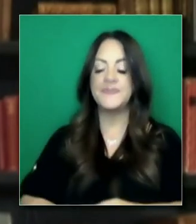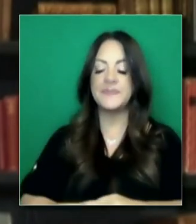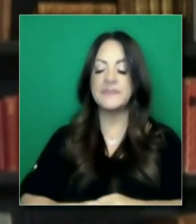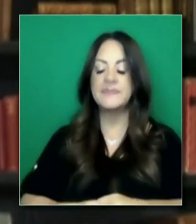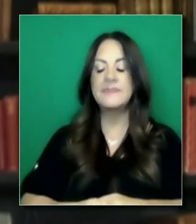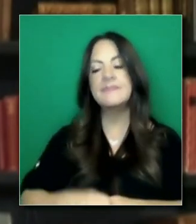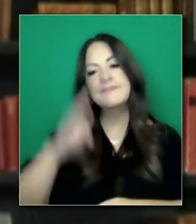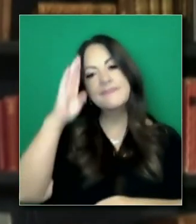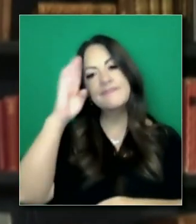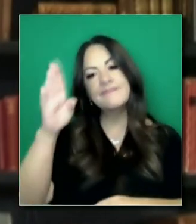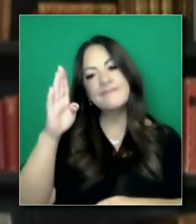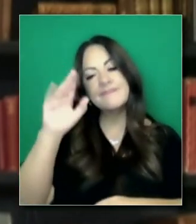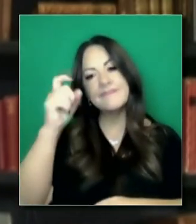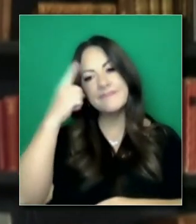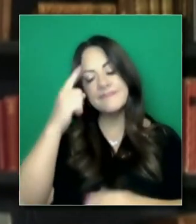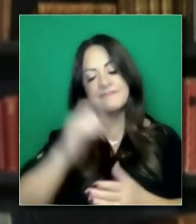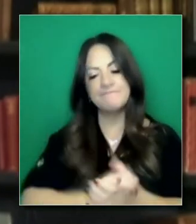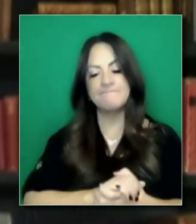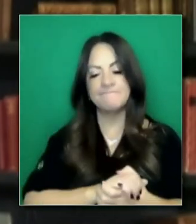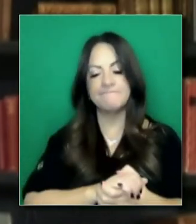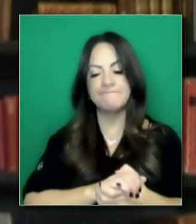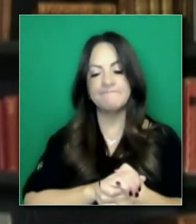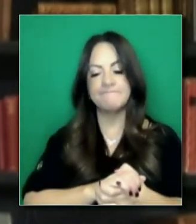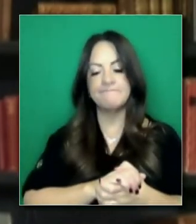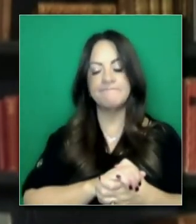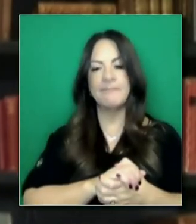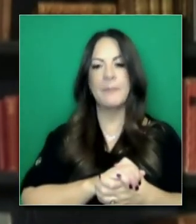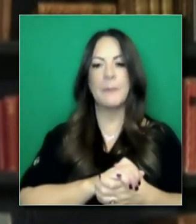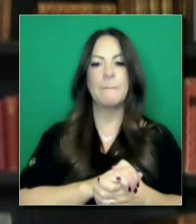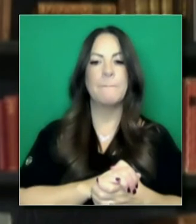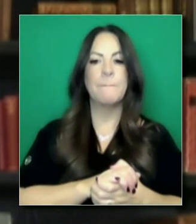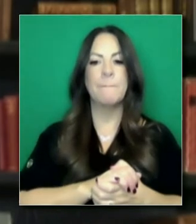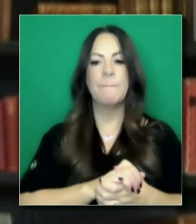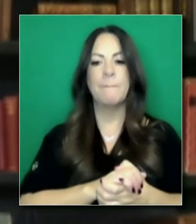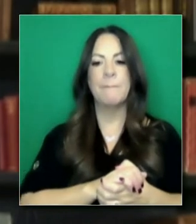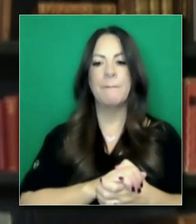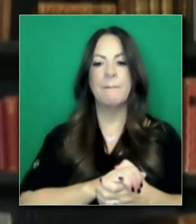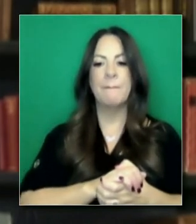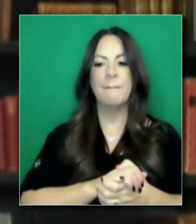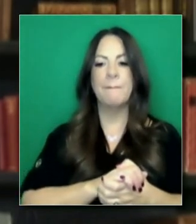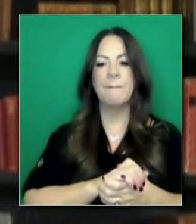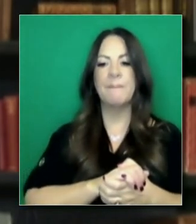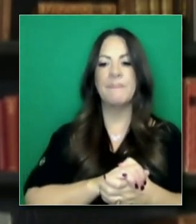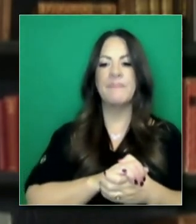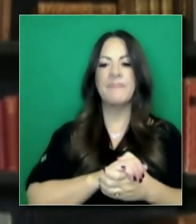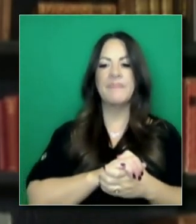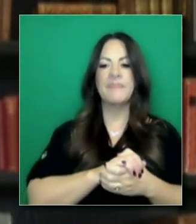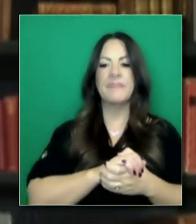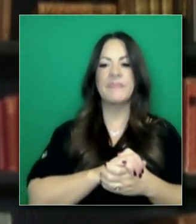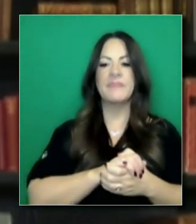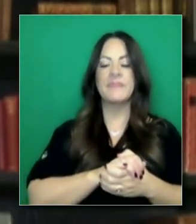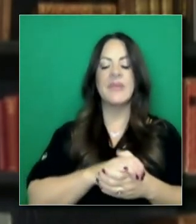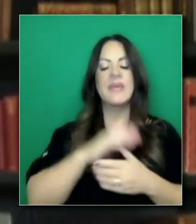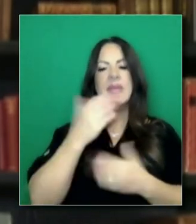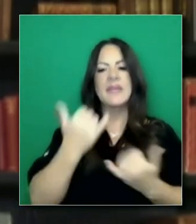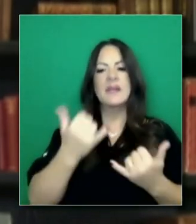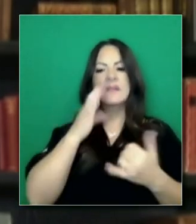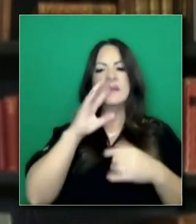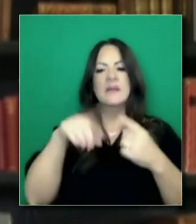Hola, gracias por tomar nuestras preguntas. Señor gobernador, concerniente a